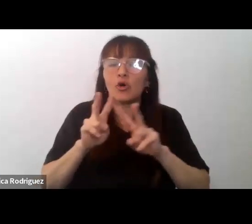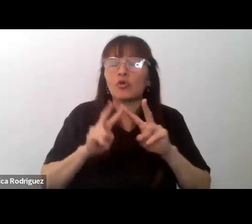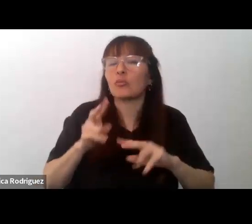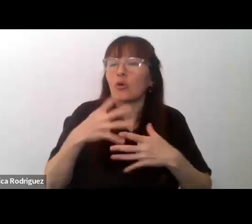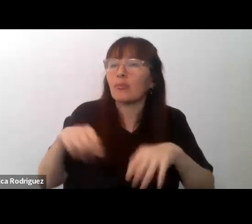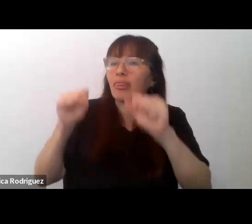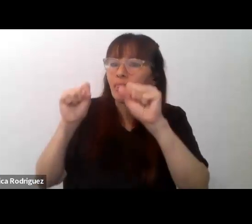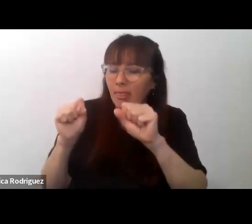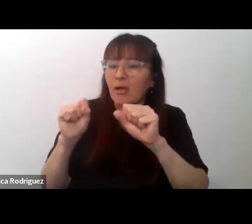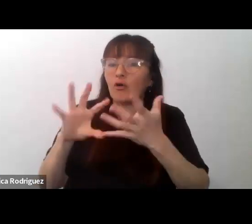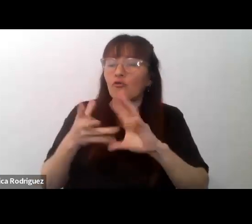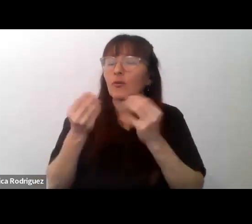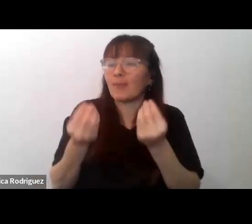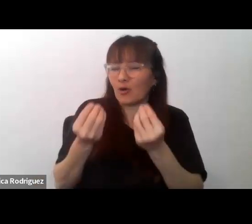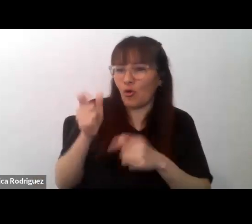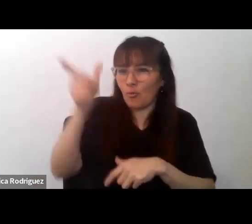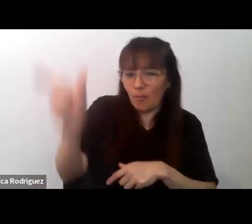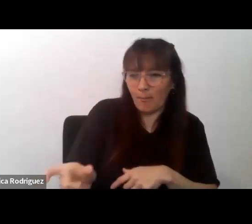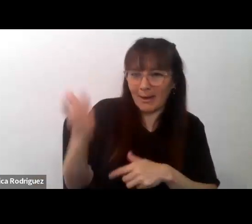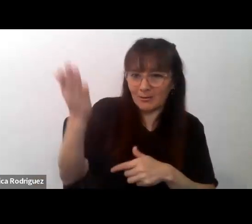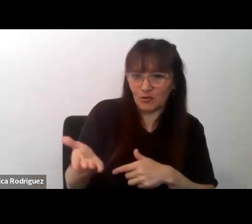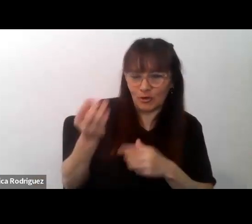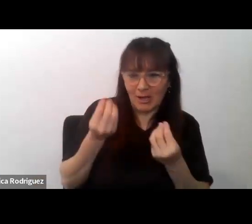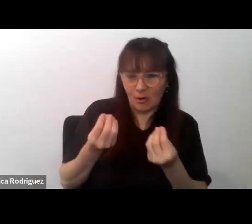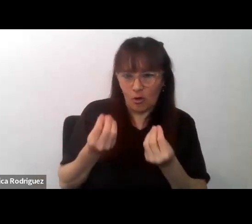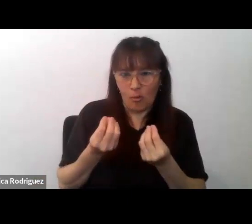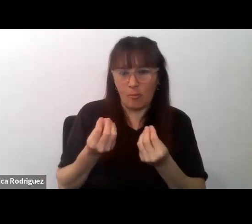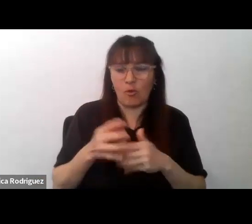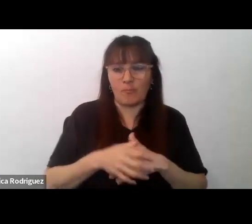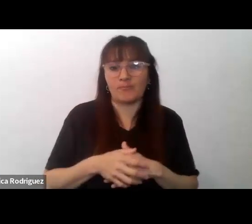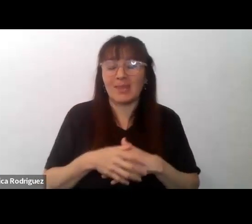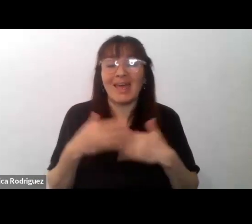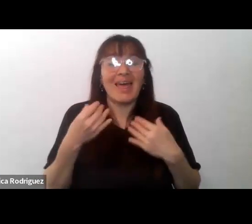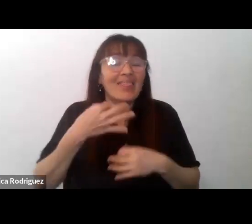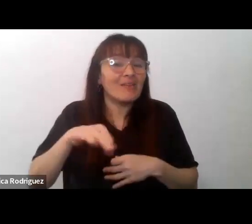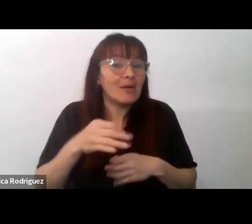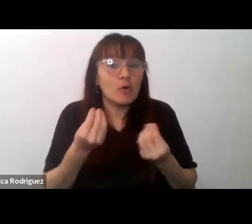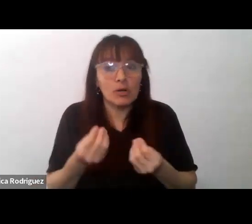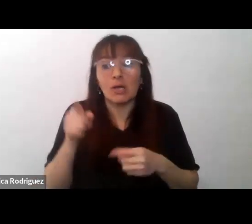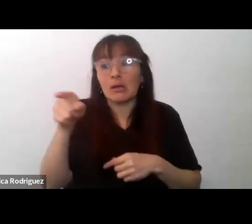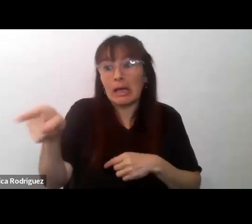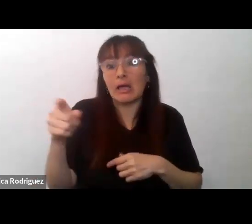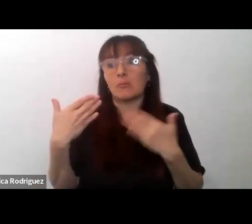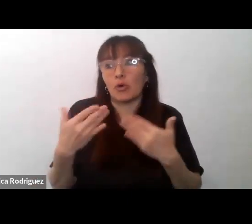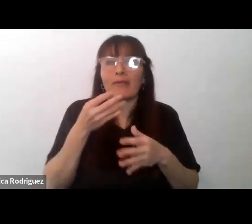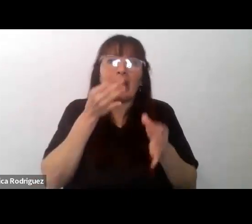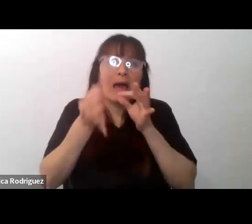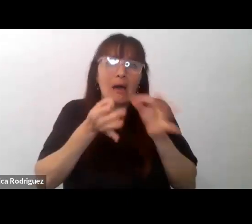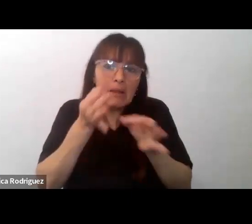en su singularidad. Para eso, tenemos que dejarlo hablar, decirse,